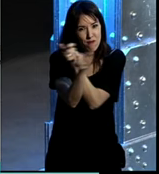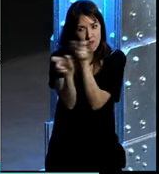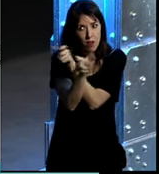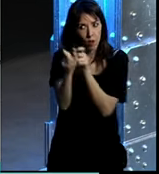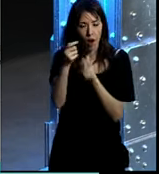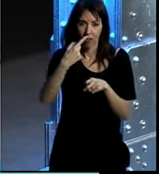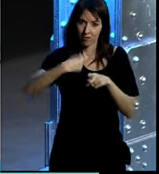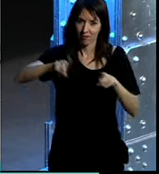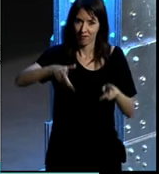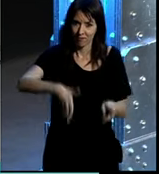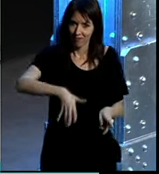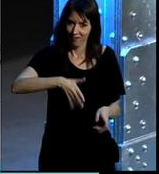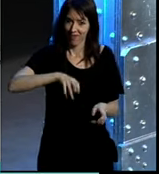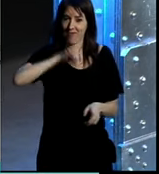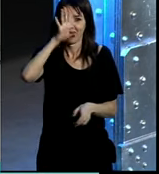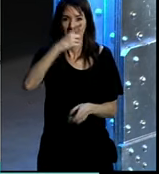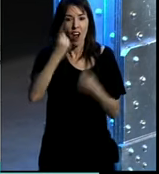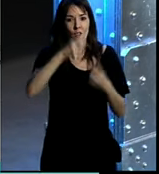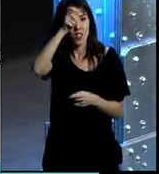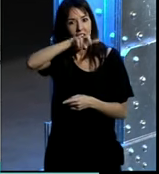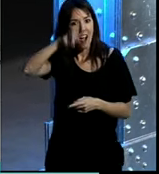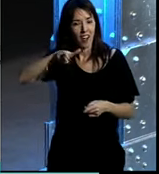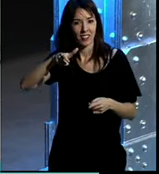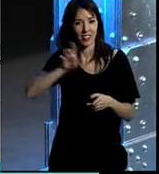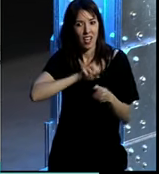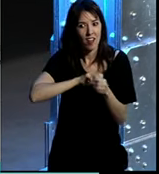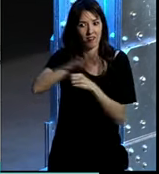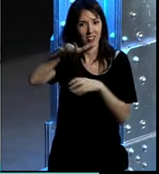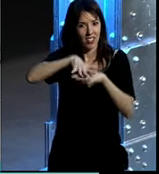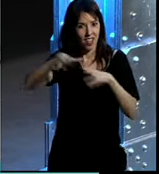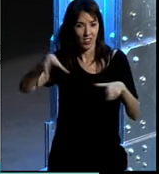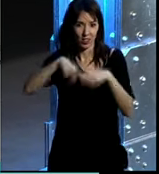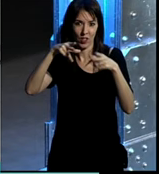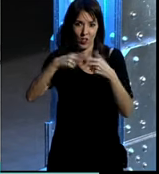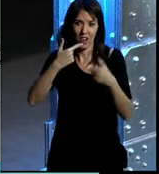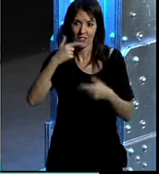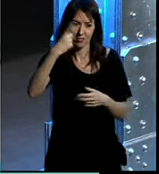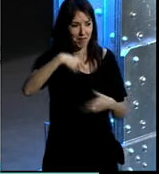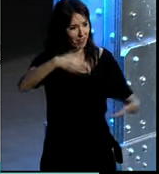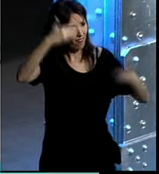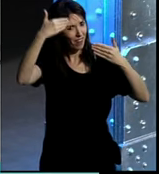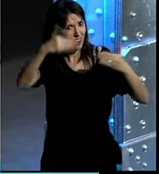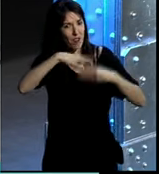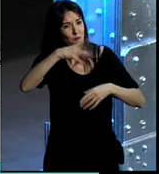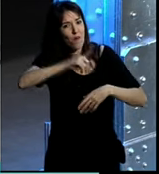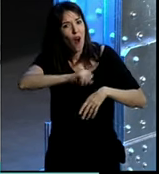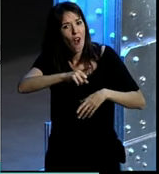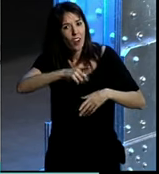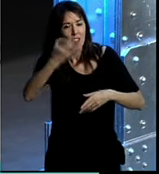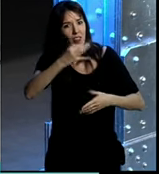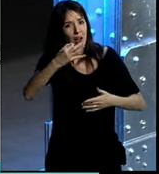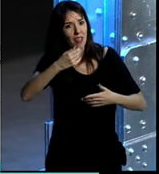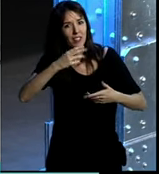y aquí tenéis bueno pues gente con cierta ascendencia en el mundo de las redes sociales pues nos felicitaba y nos decía que por qué no atendíamos